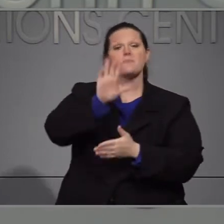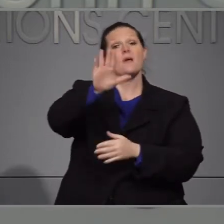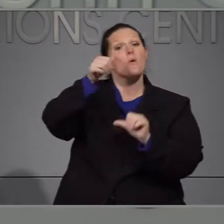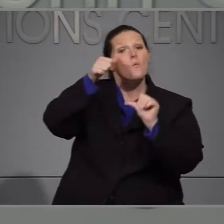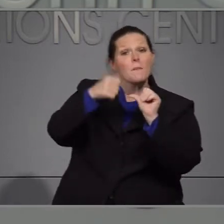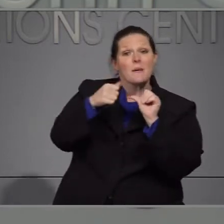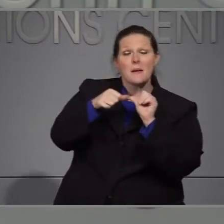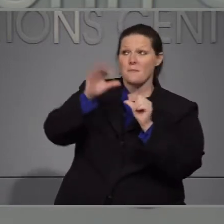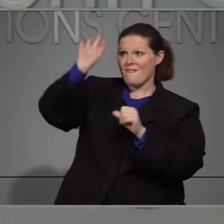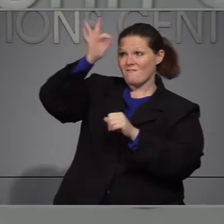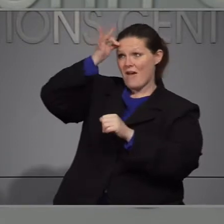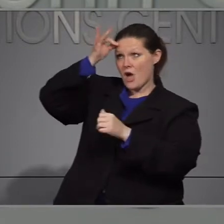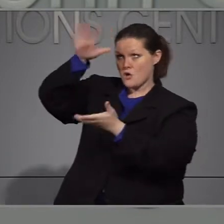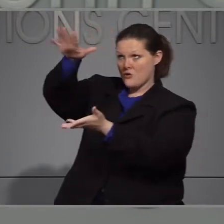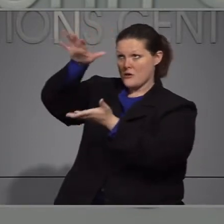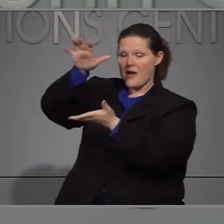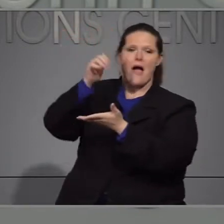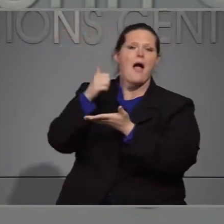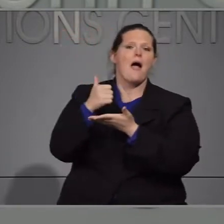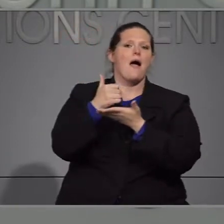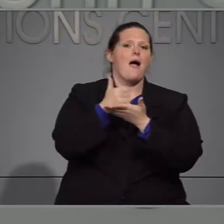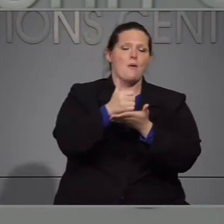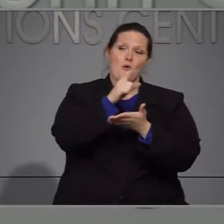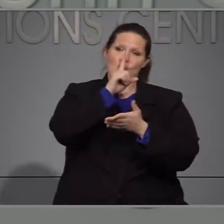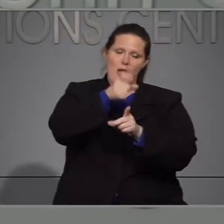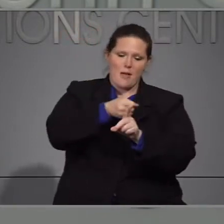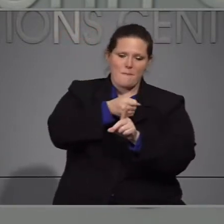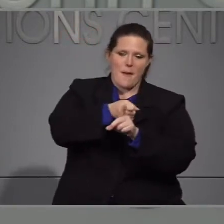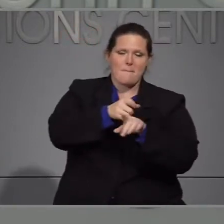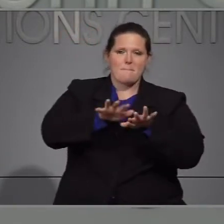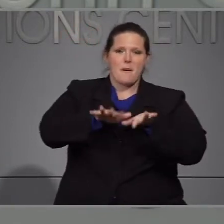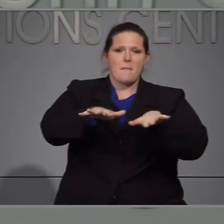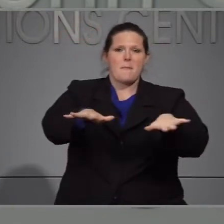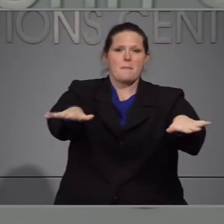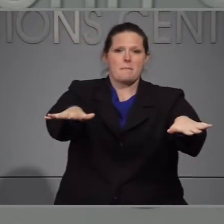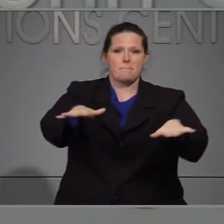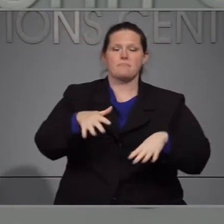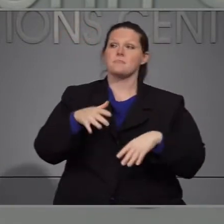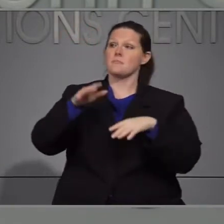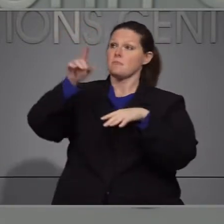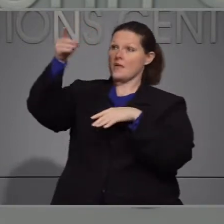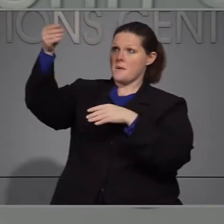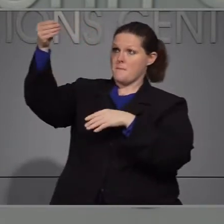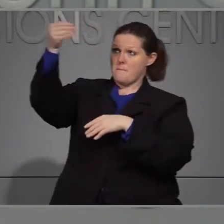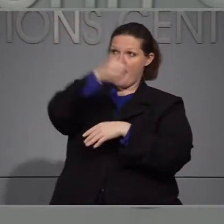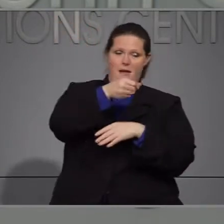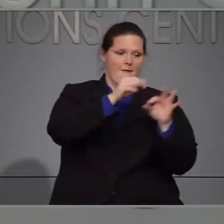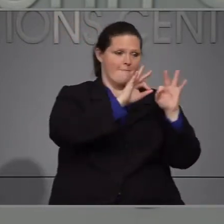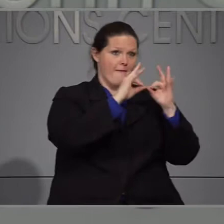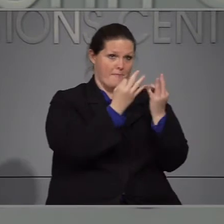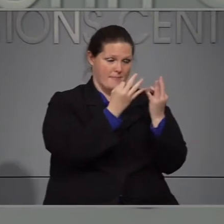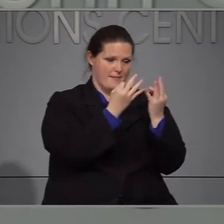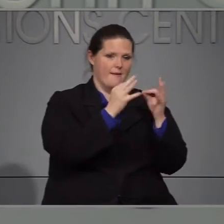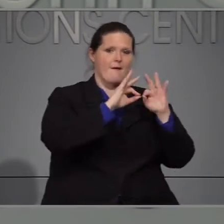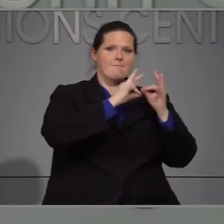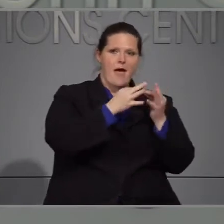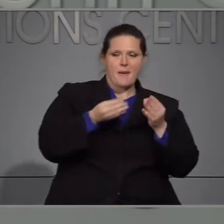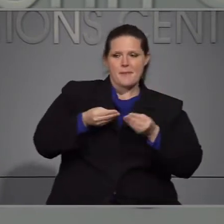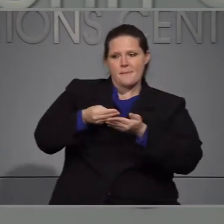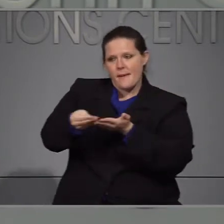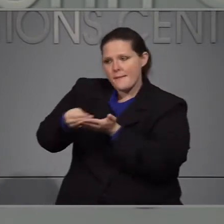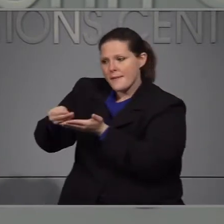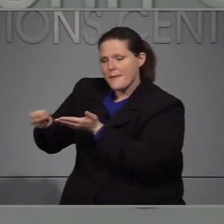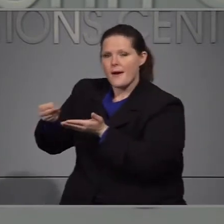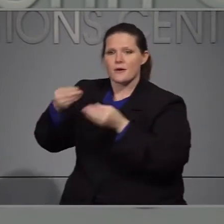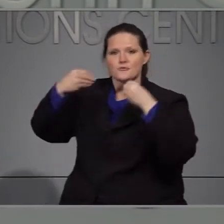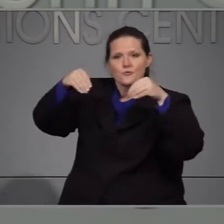recuerden estos fondos tienen un efecto multiplicador va desde los bolsillos de las familias de